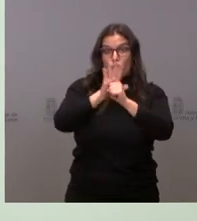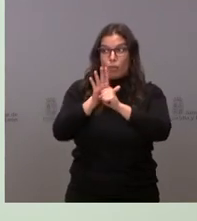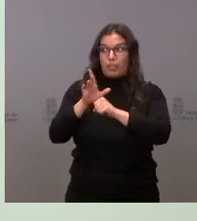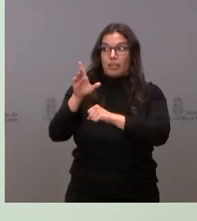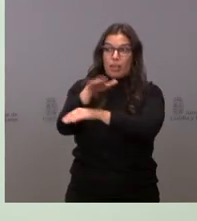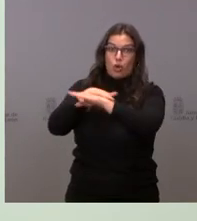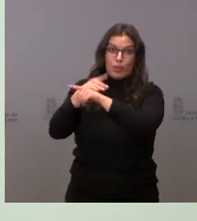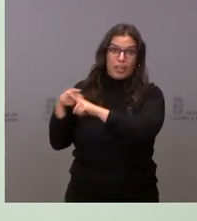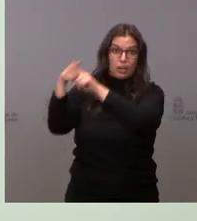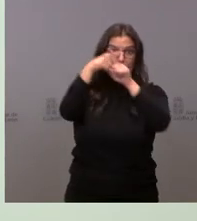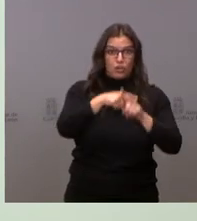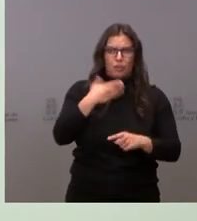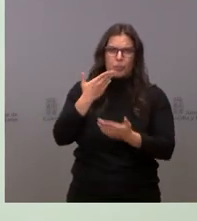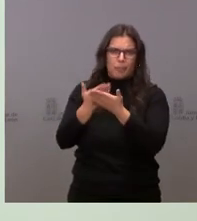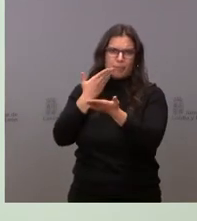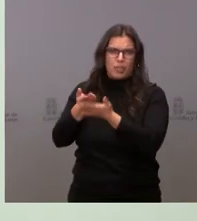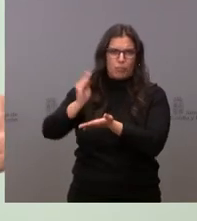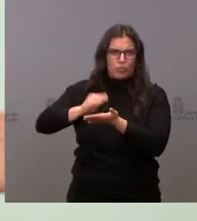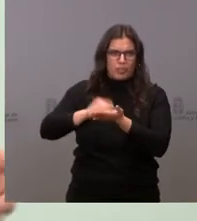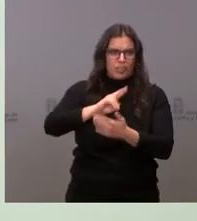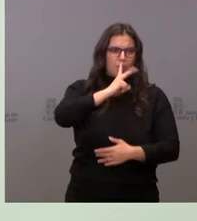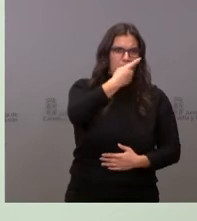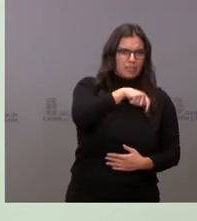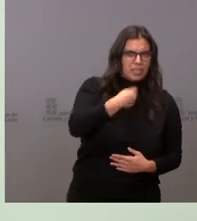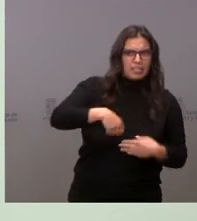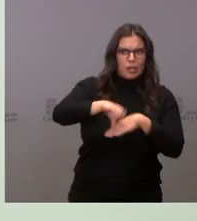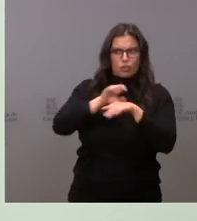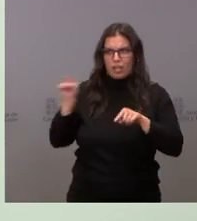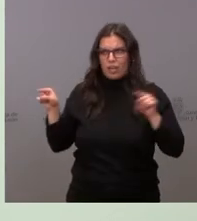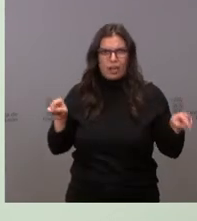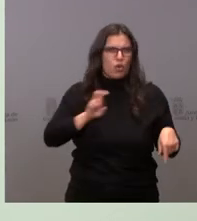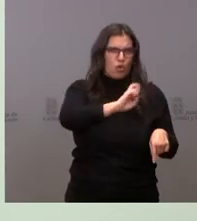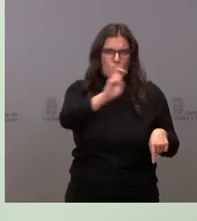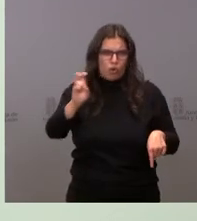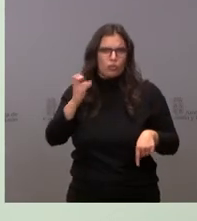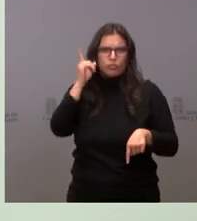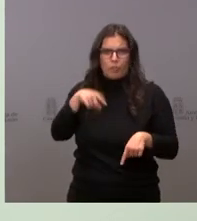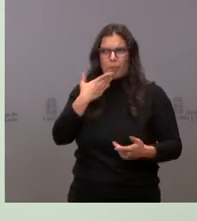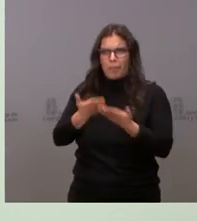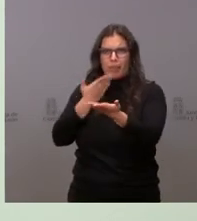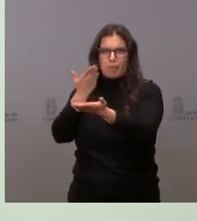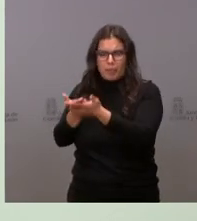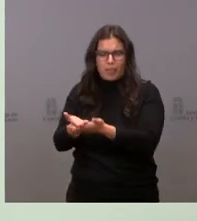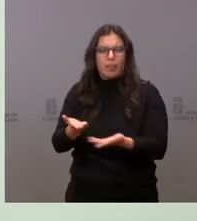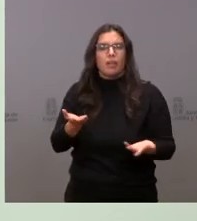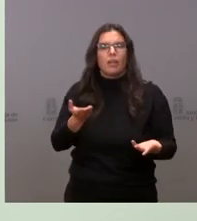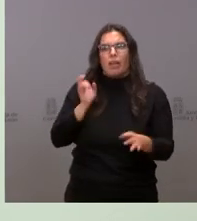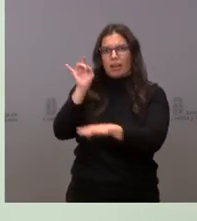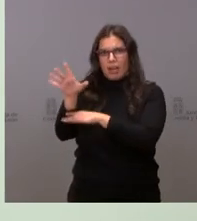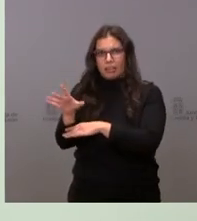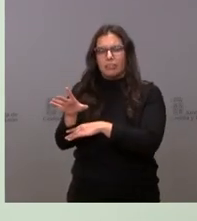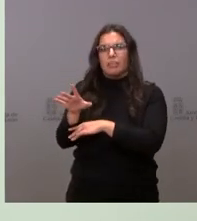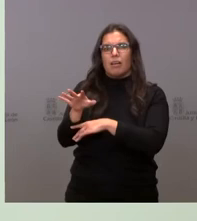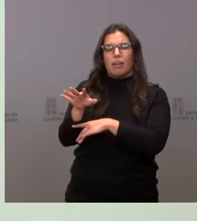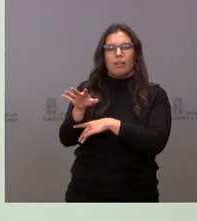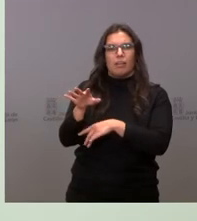de manera reiterada, el vicepresidente, el consejero, otros miembros del Gobierno, se lo hemos remitido por carta, lo hemos